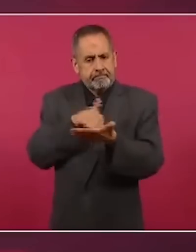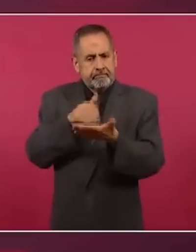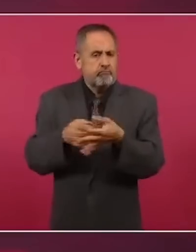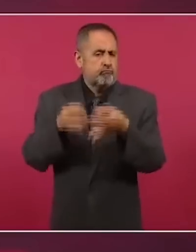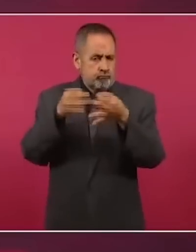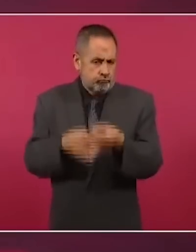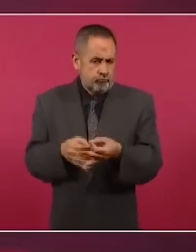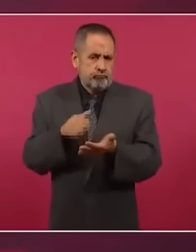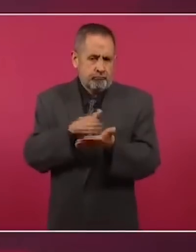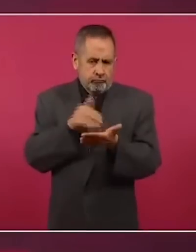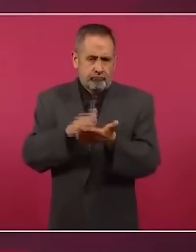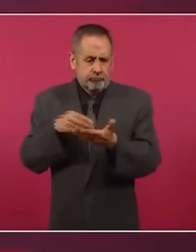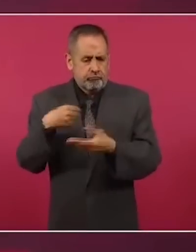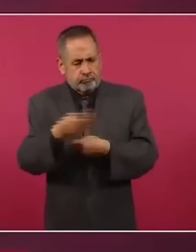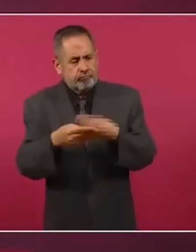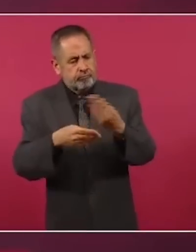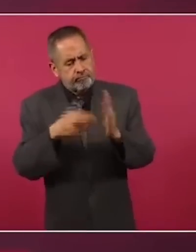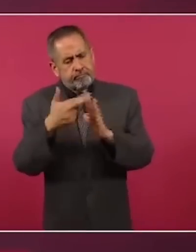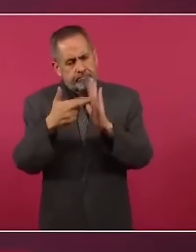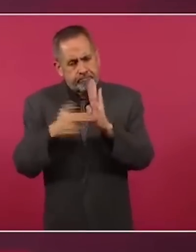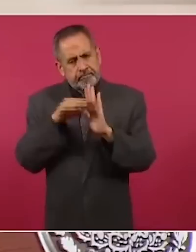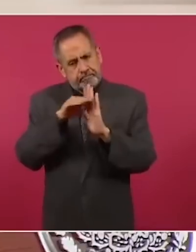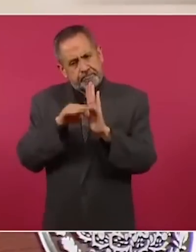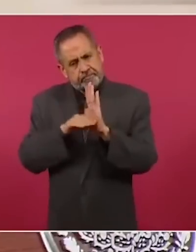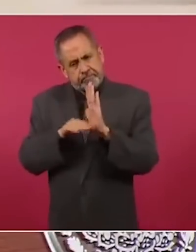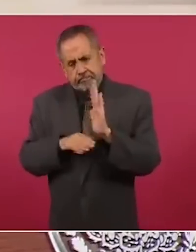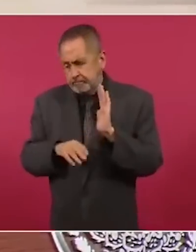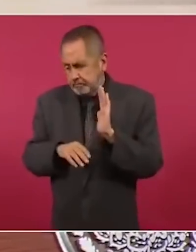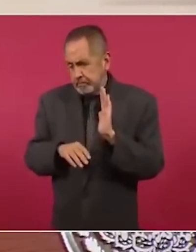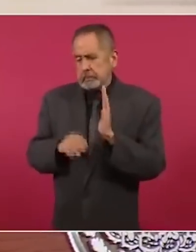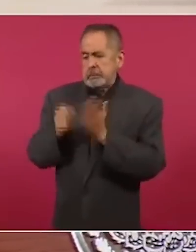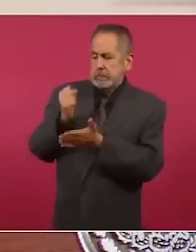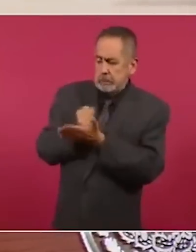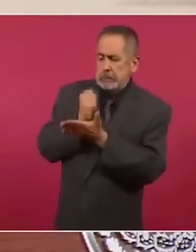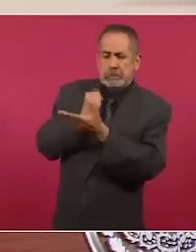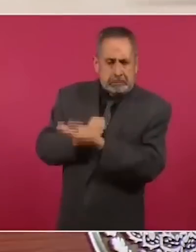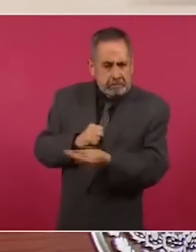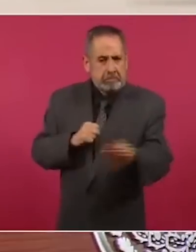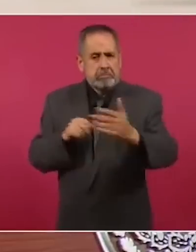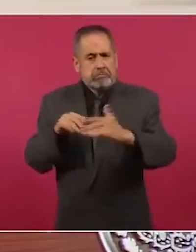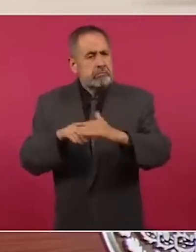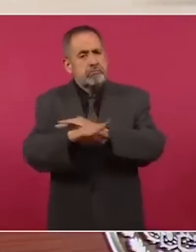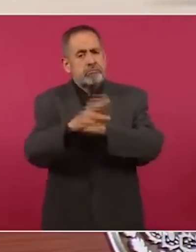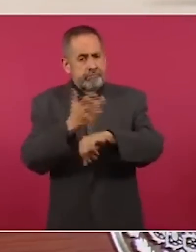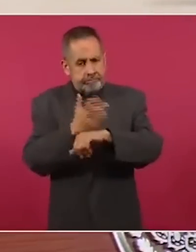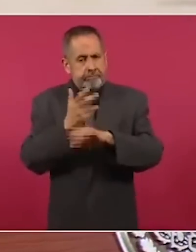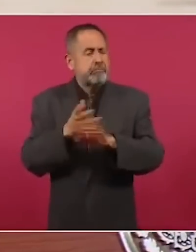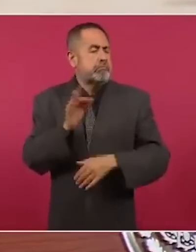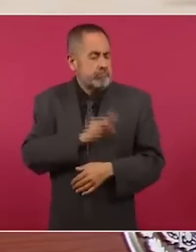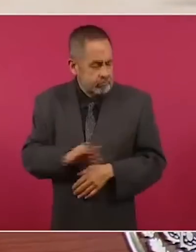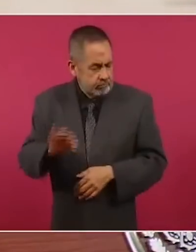para ingresar a Estados Unidos,